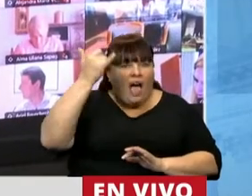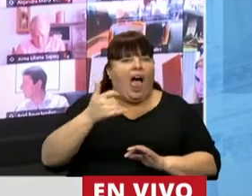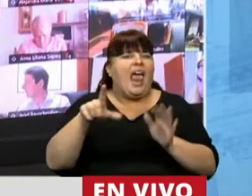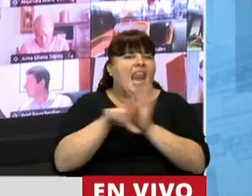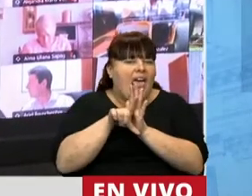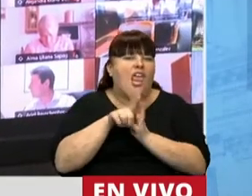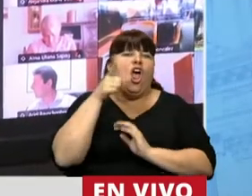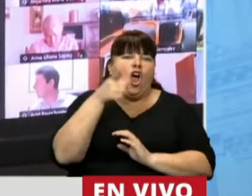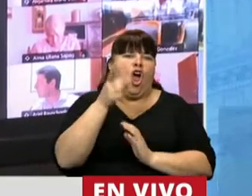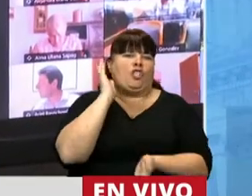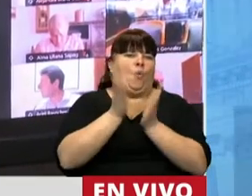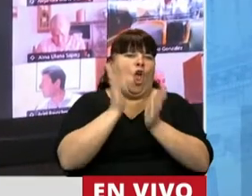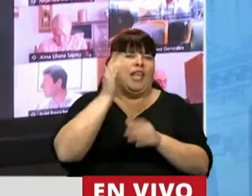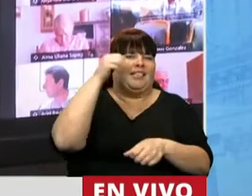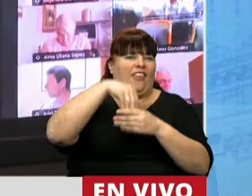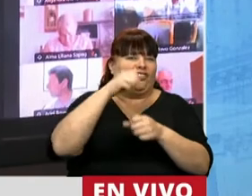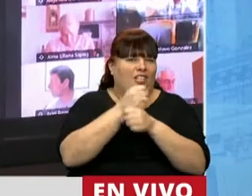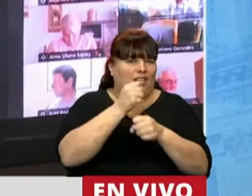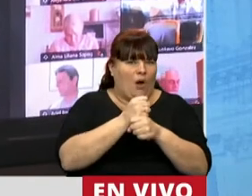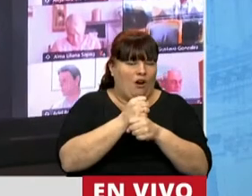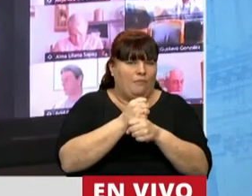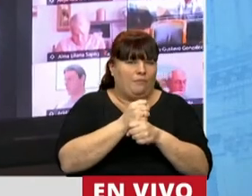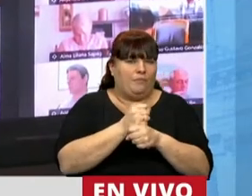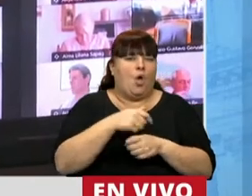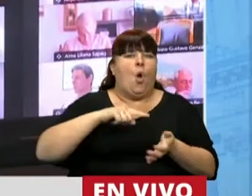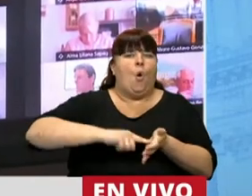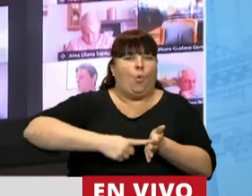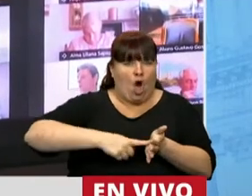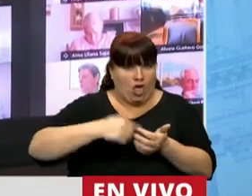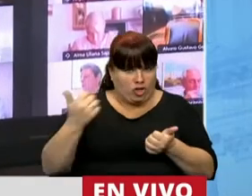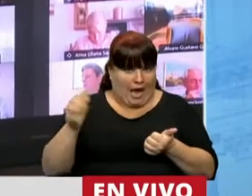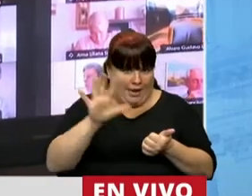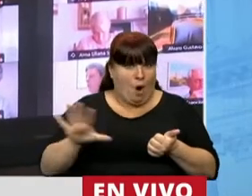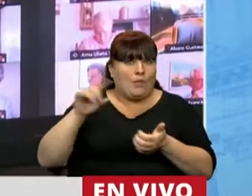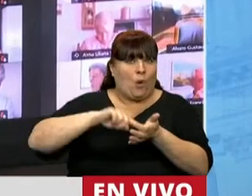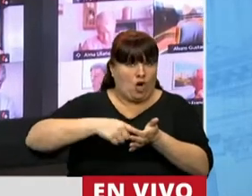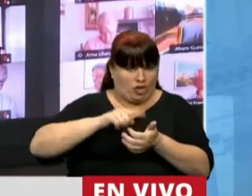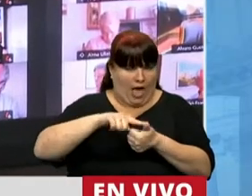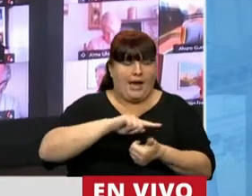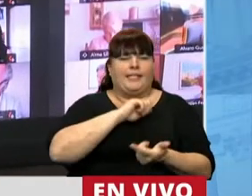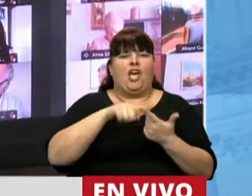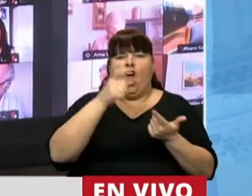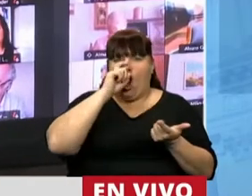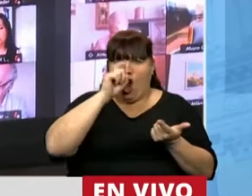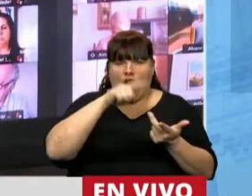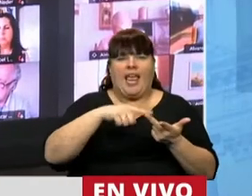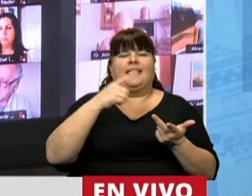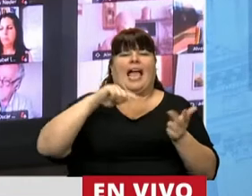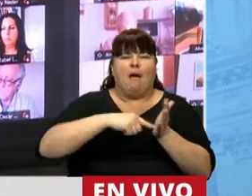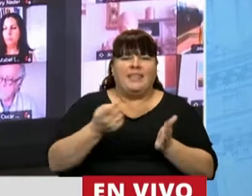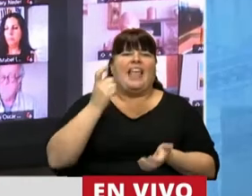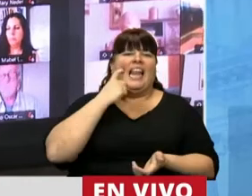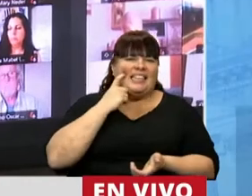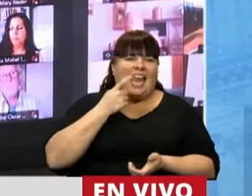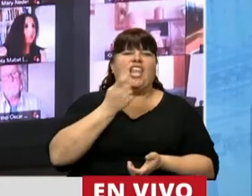contra la violencia laboral. Buenos Aires, la provincia de Buenos Aires, Corrientes, Cava,